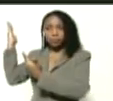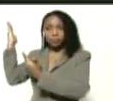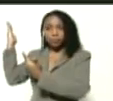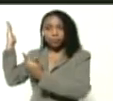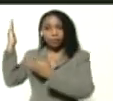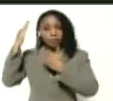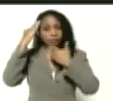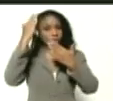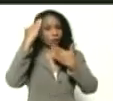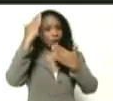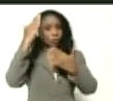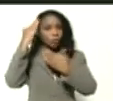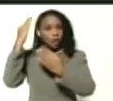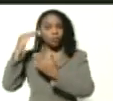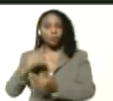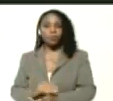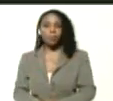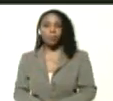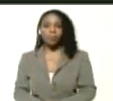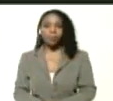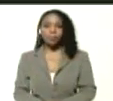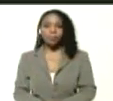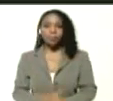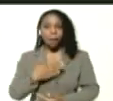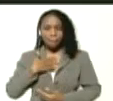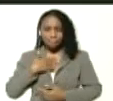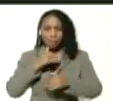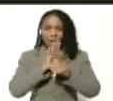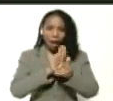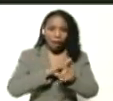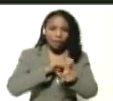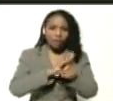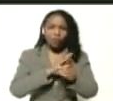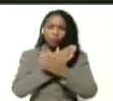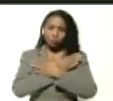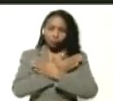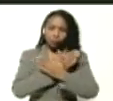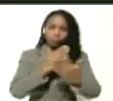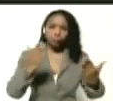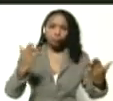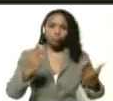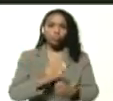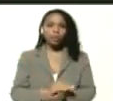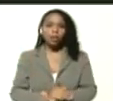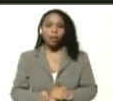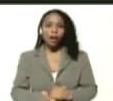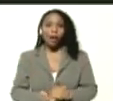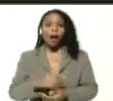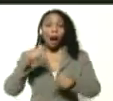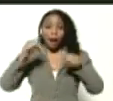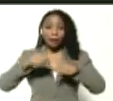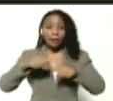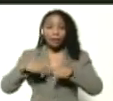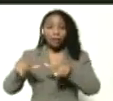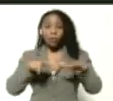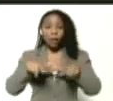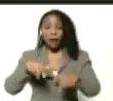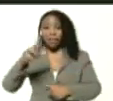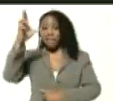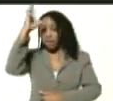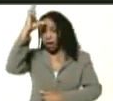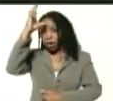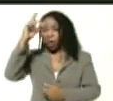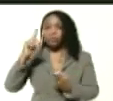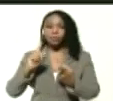rectores, rectoras. Mi cariño, mi solidaridad. Aquí está, miren, la zona educativa de Falcón,